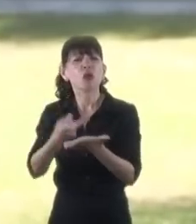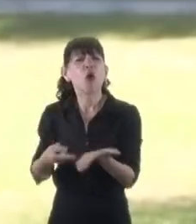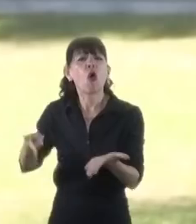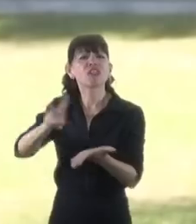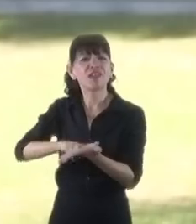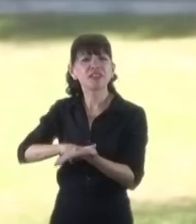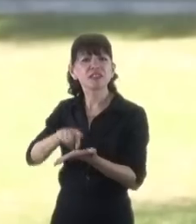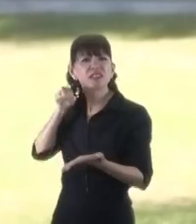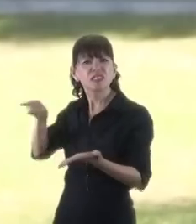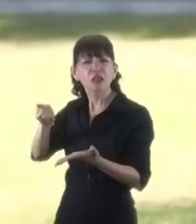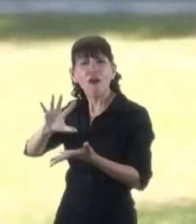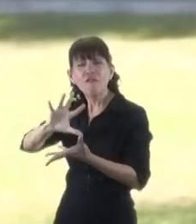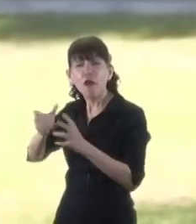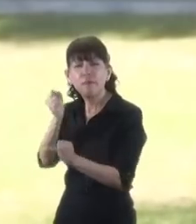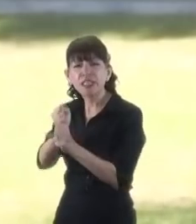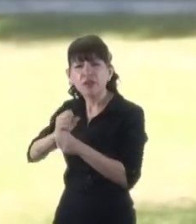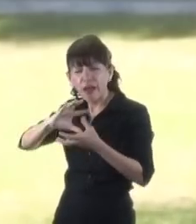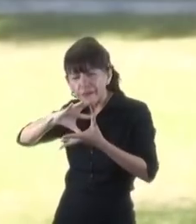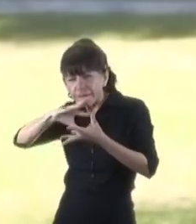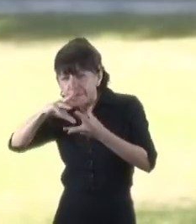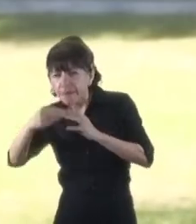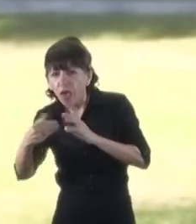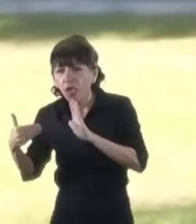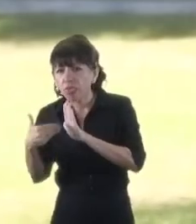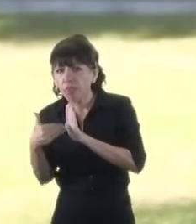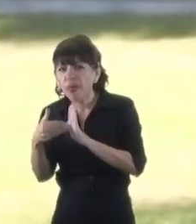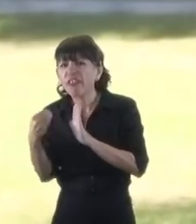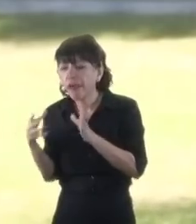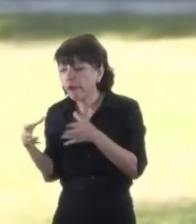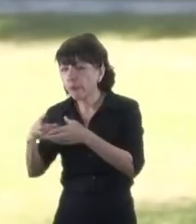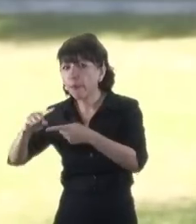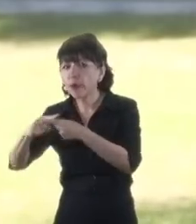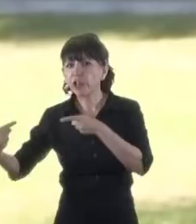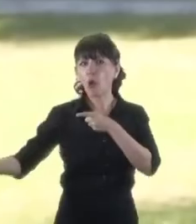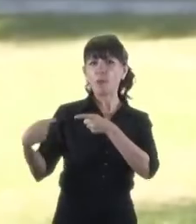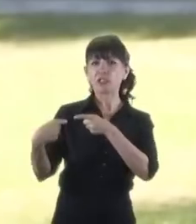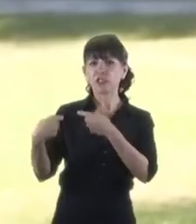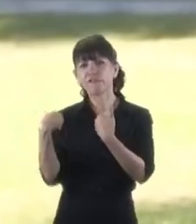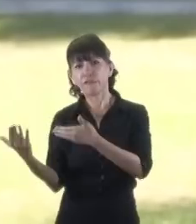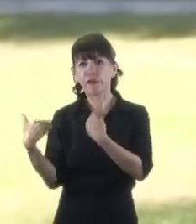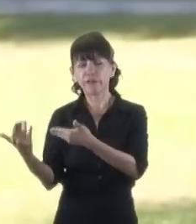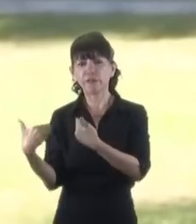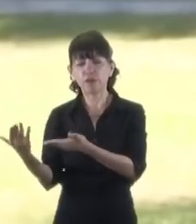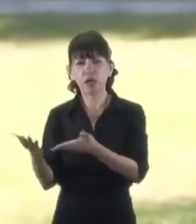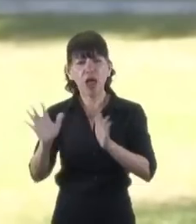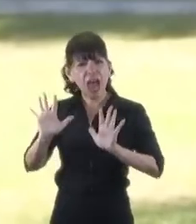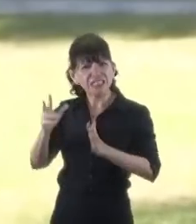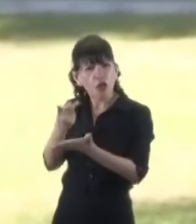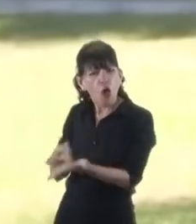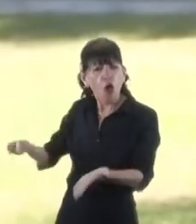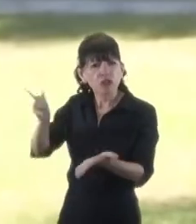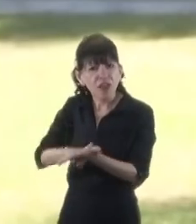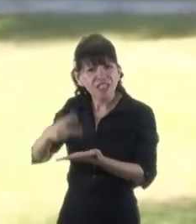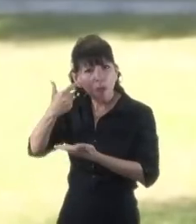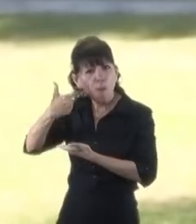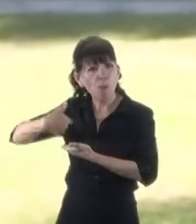sus decisiones a las necesidades políticas de la oposición y así, otra vez, ha dejado en evidencia